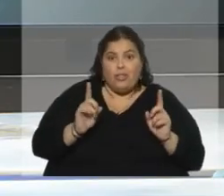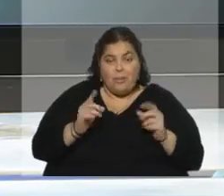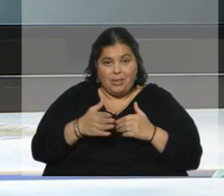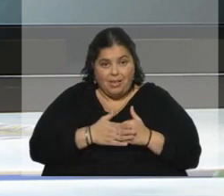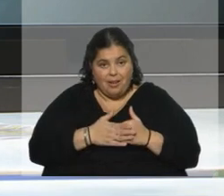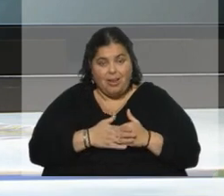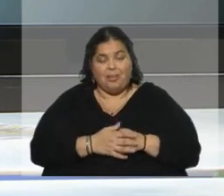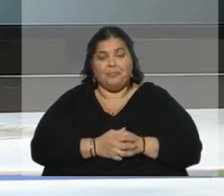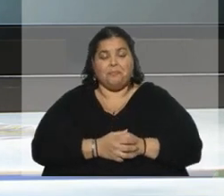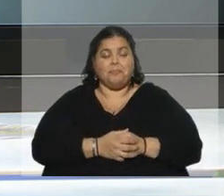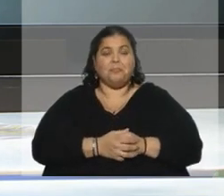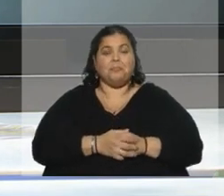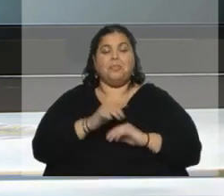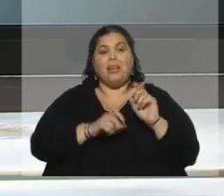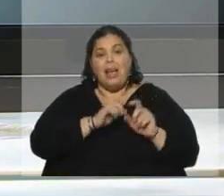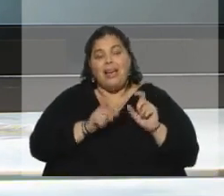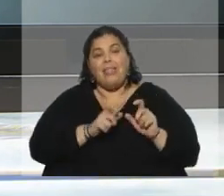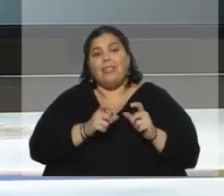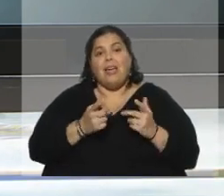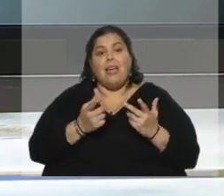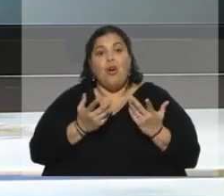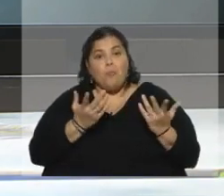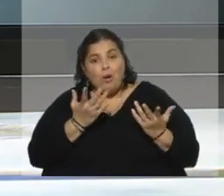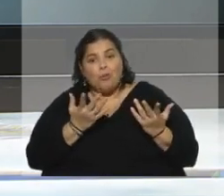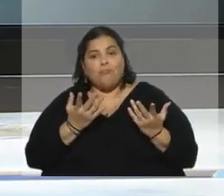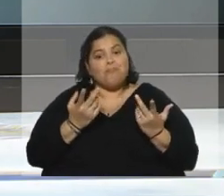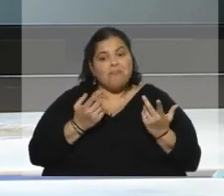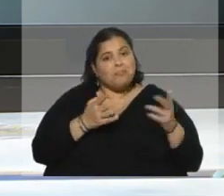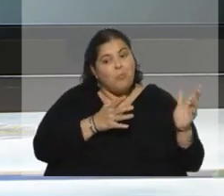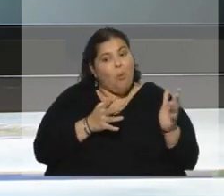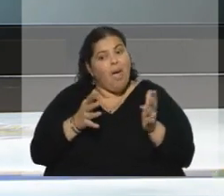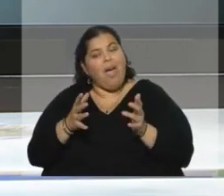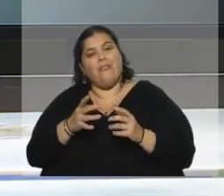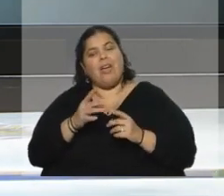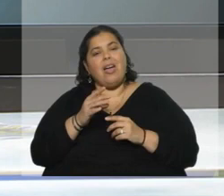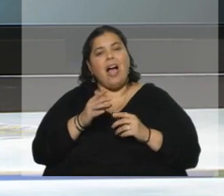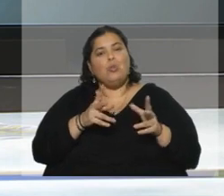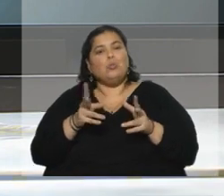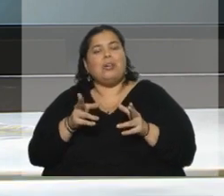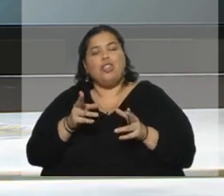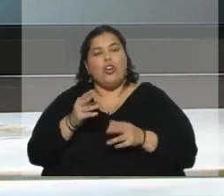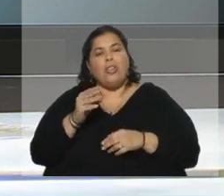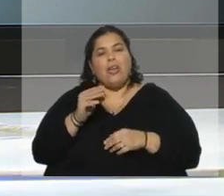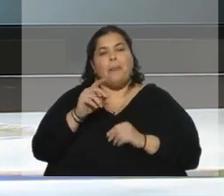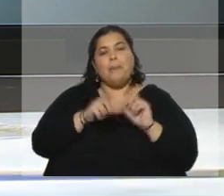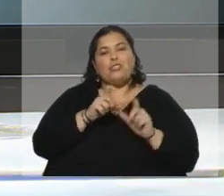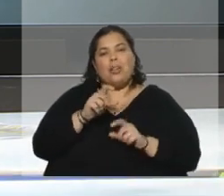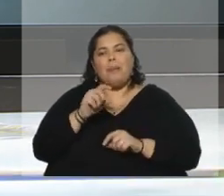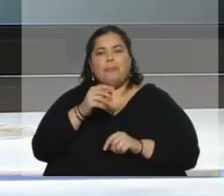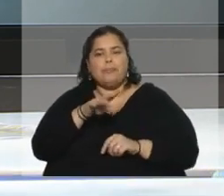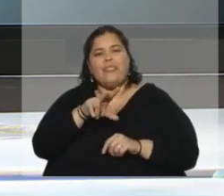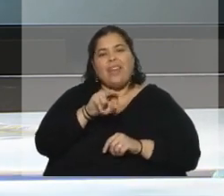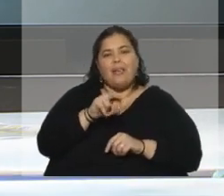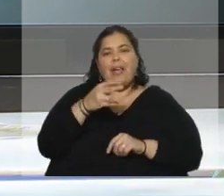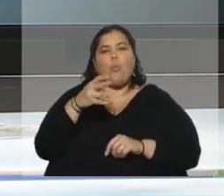La gente está como corriéndose. Hay un sector de gente, hay por los 40 años, 30 y